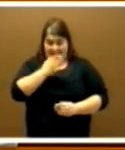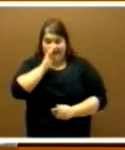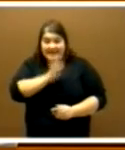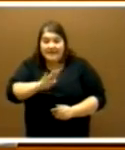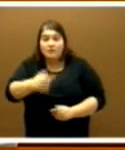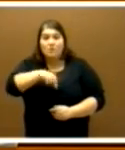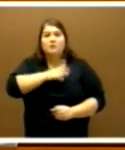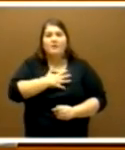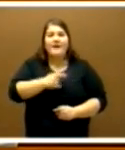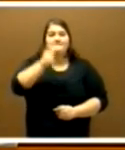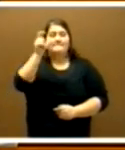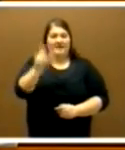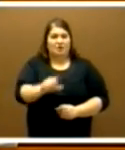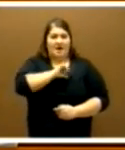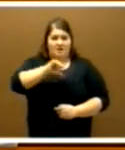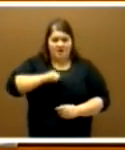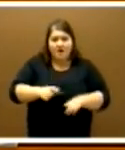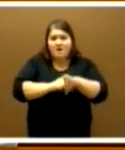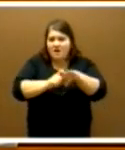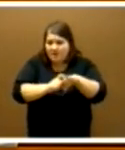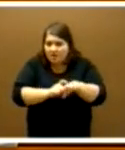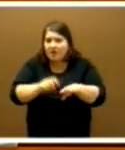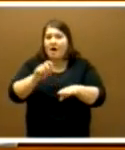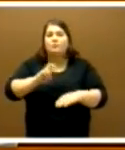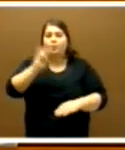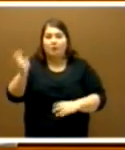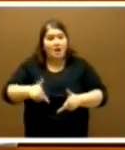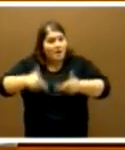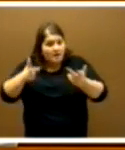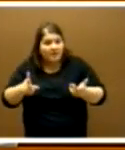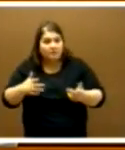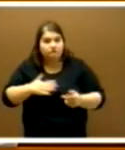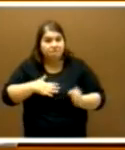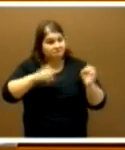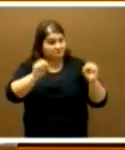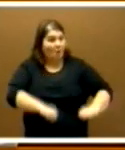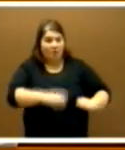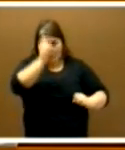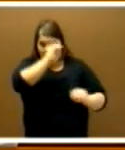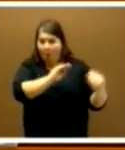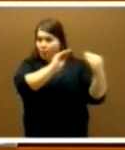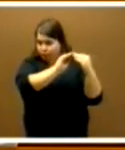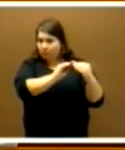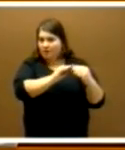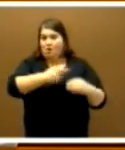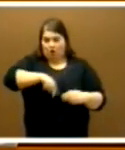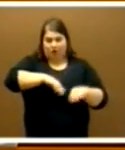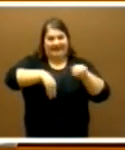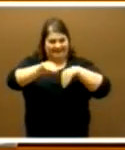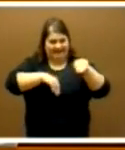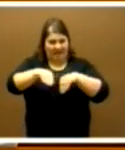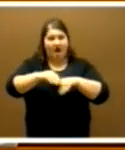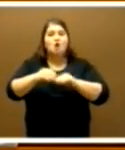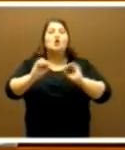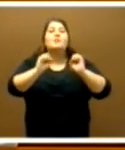críticas, libres, independientes. Pues yo estoy de acuerdo también en que, precisamente, hacemos una estrategia de conciliación para